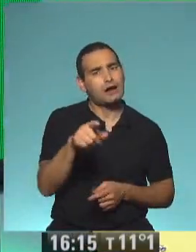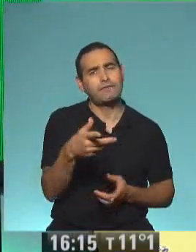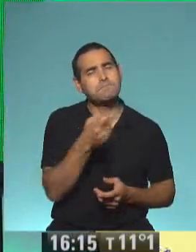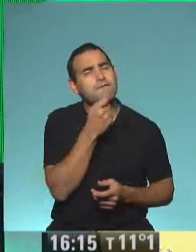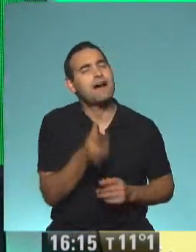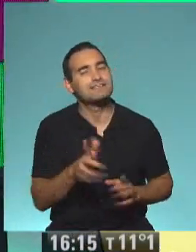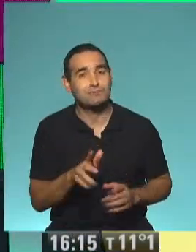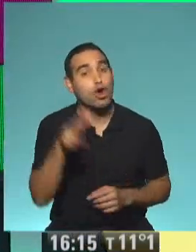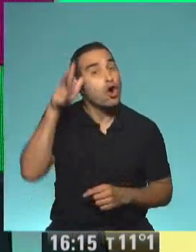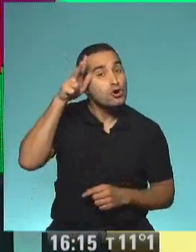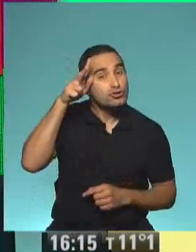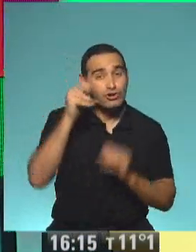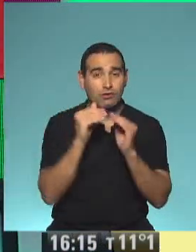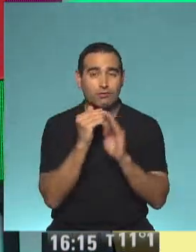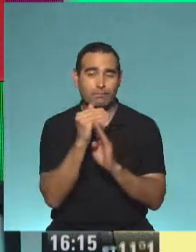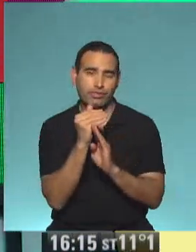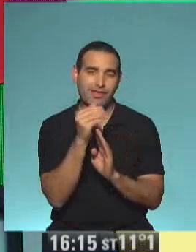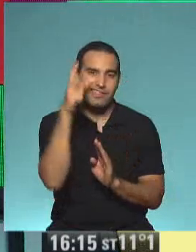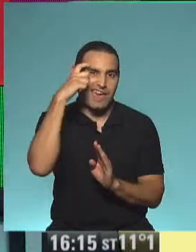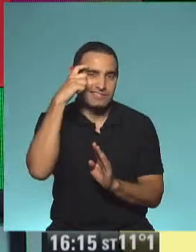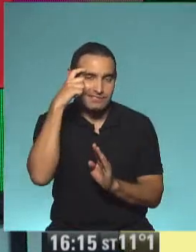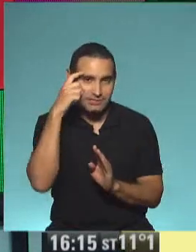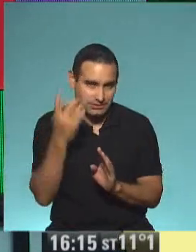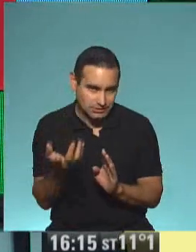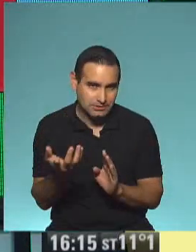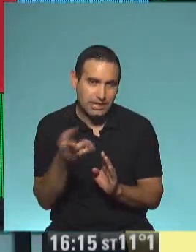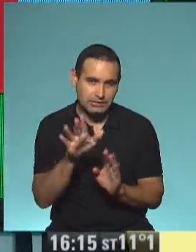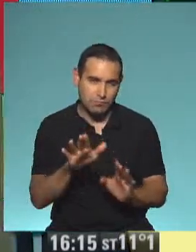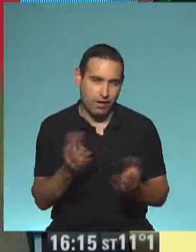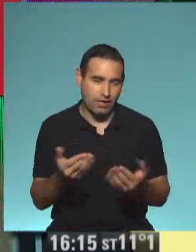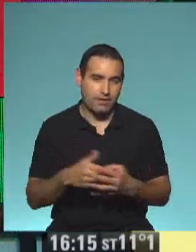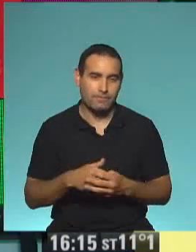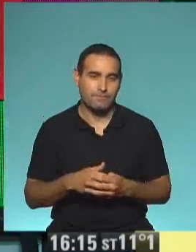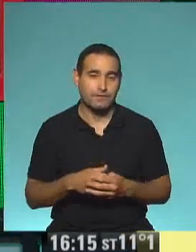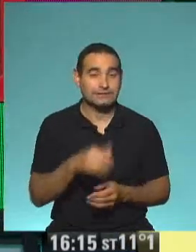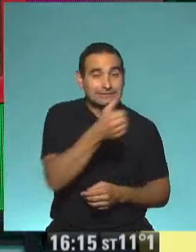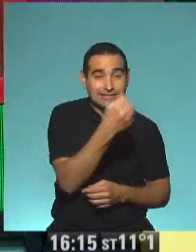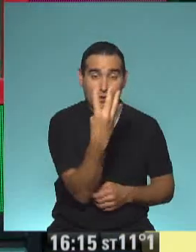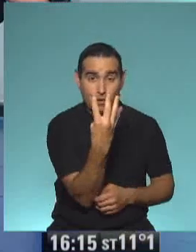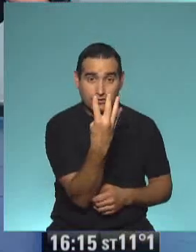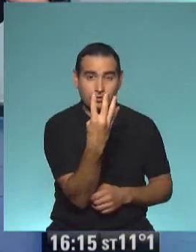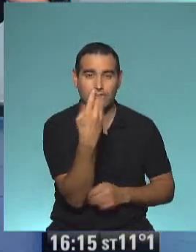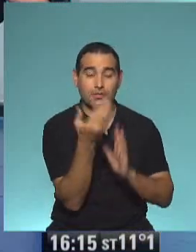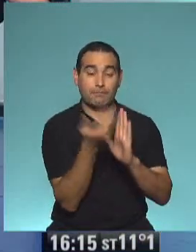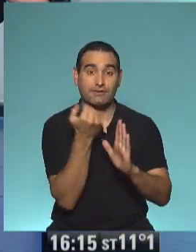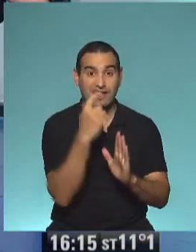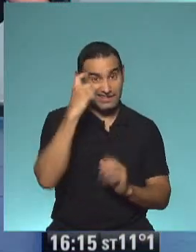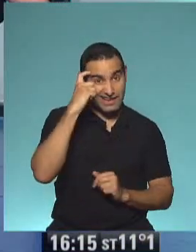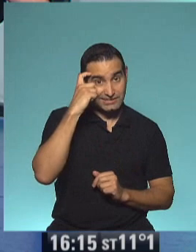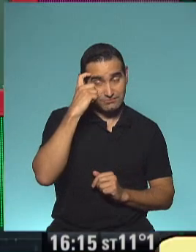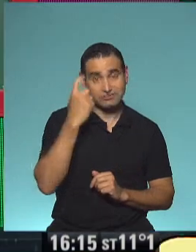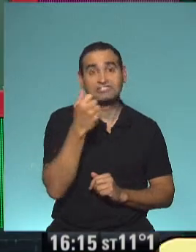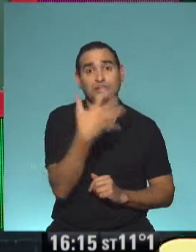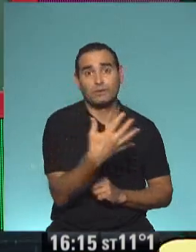simple porque el 8 está cerca del 10, ¿no? Así lo podemos calcular. O 64, yo le sacara 10, llego a